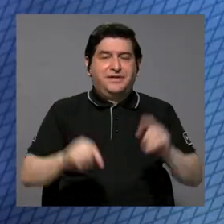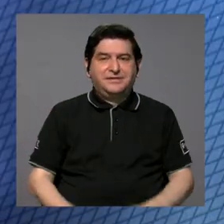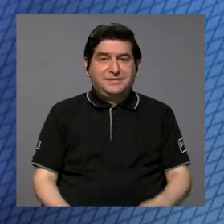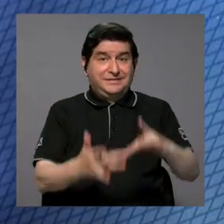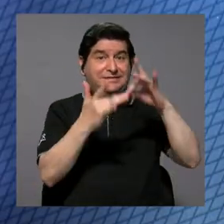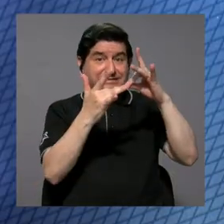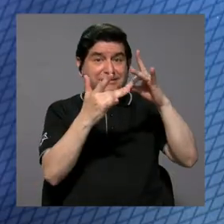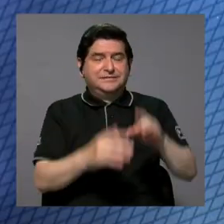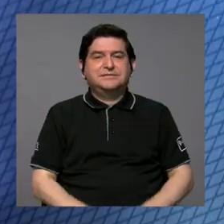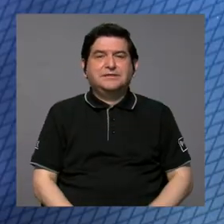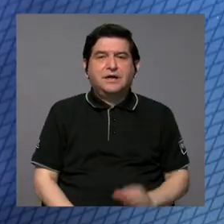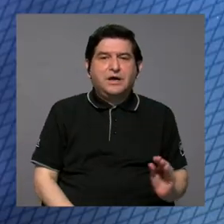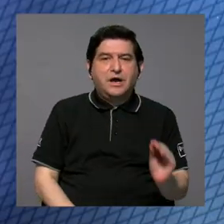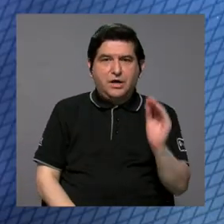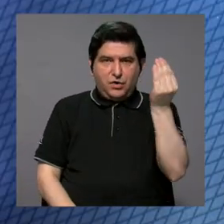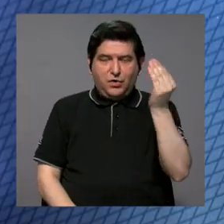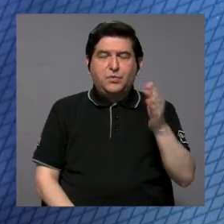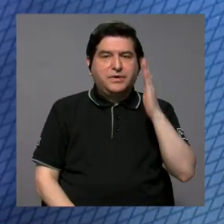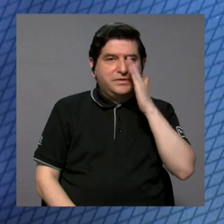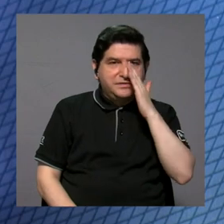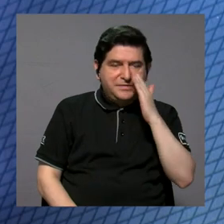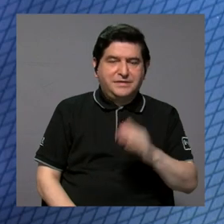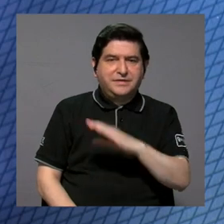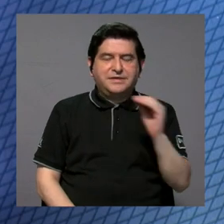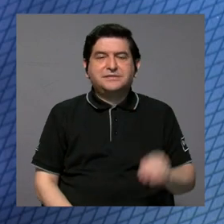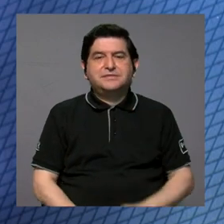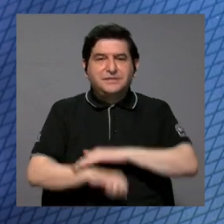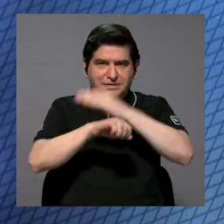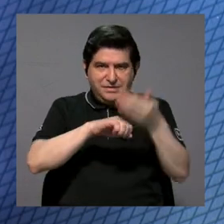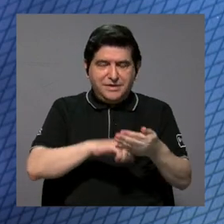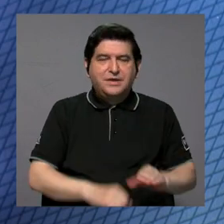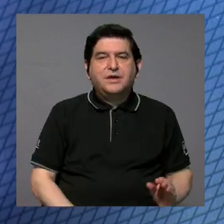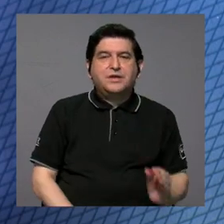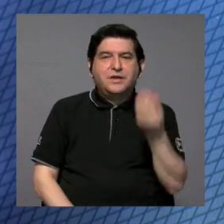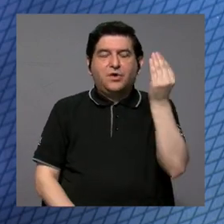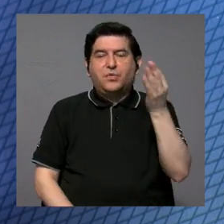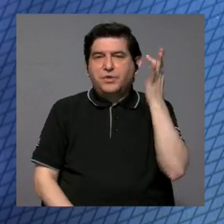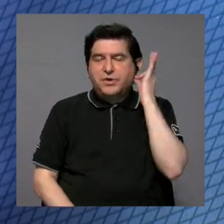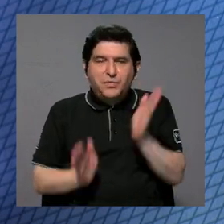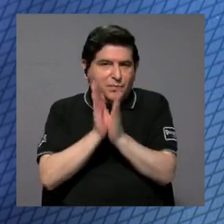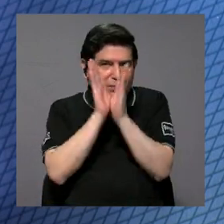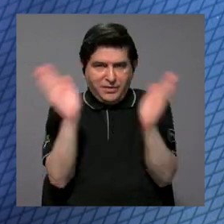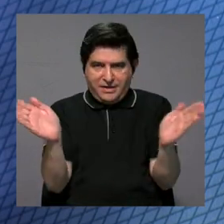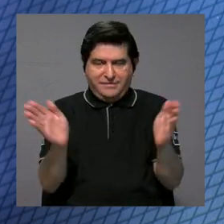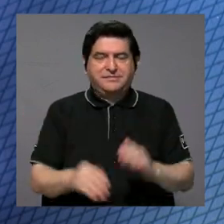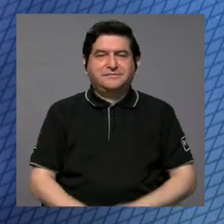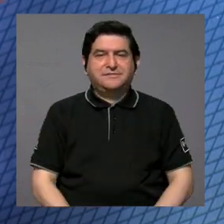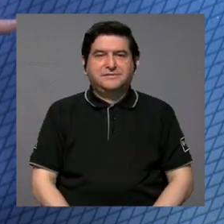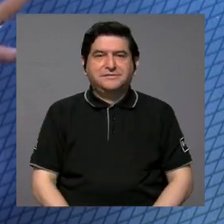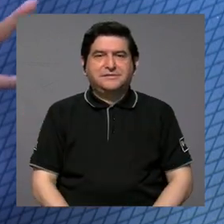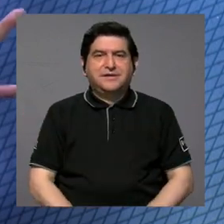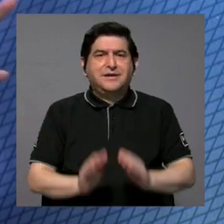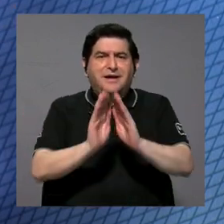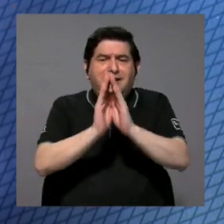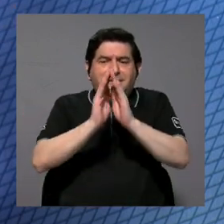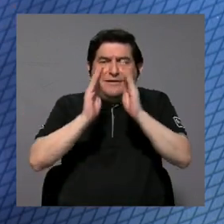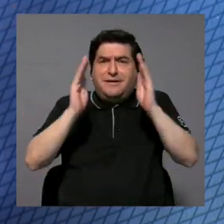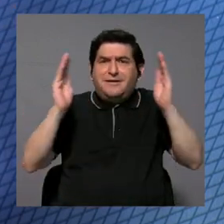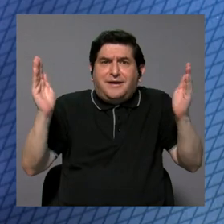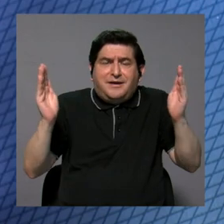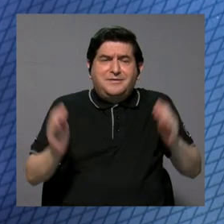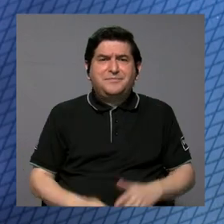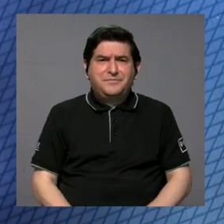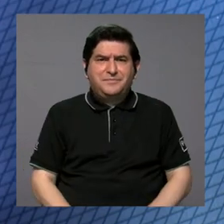diferenciada a las adolescentes, madres y embarazadas y a las adolescentes mujeres en general, ¿verdad?, entonces se te abre una gama de